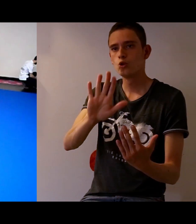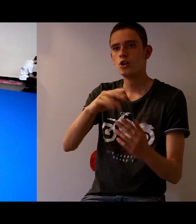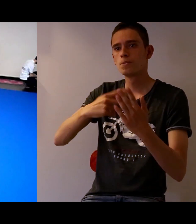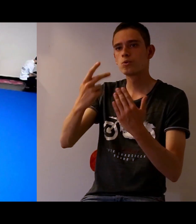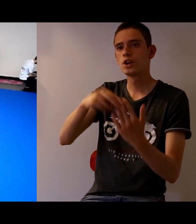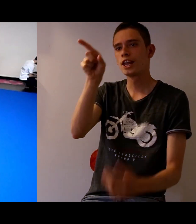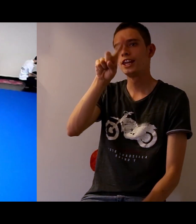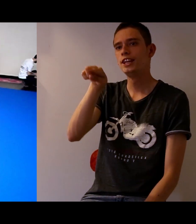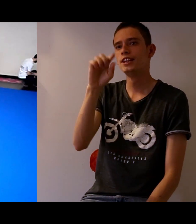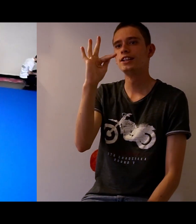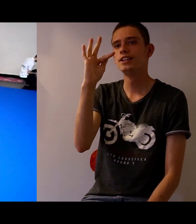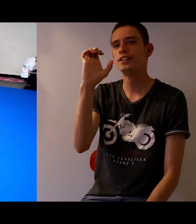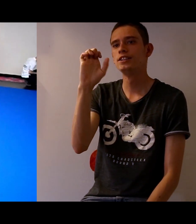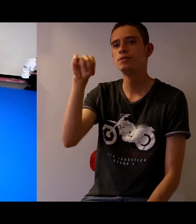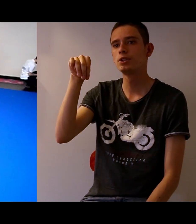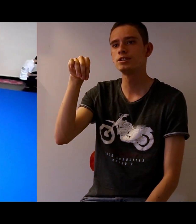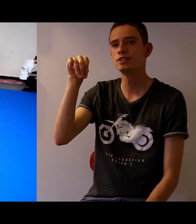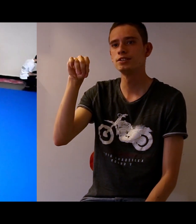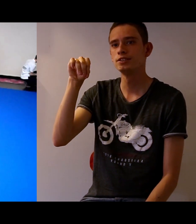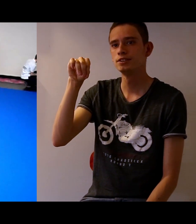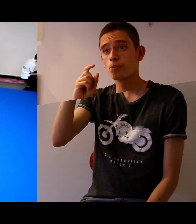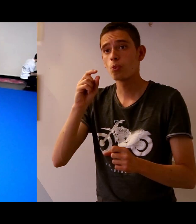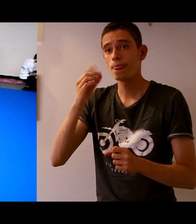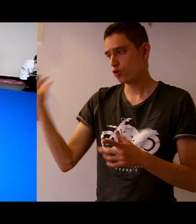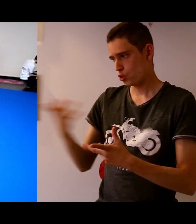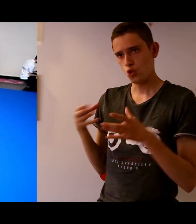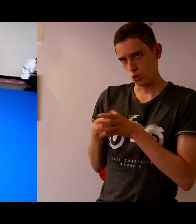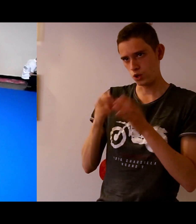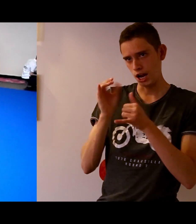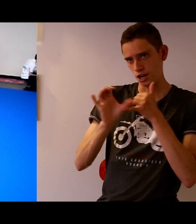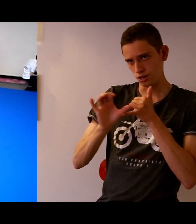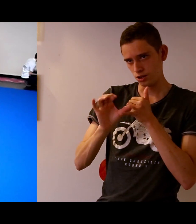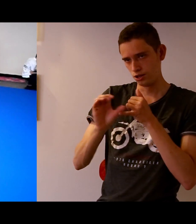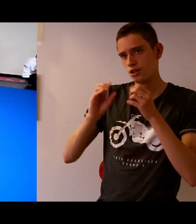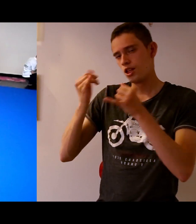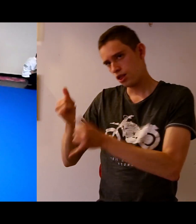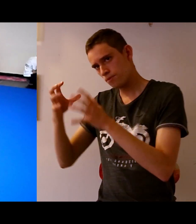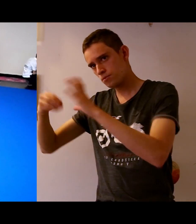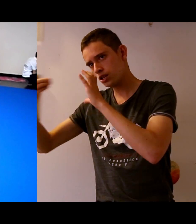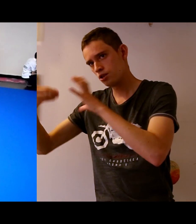A mí me escogieron en el proyecto de la NASA por haber participado primero en el proyecto STEM.